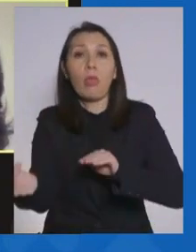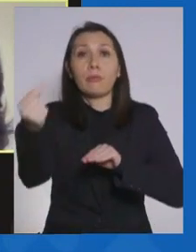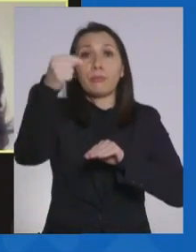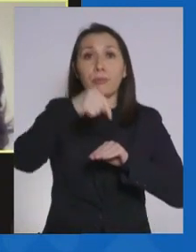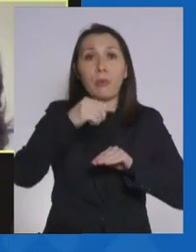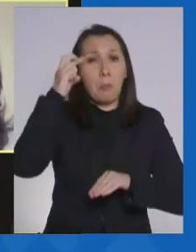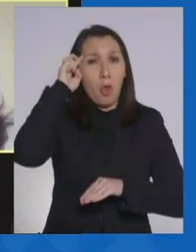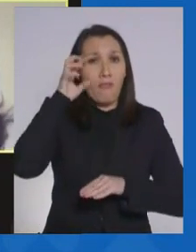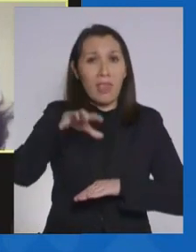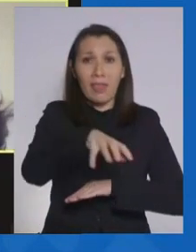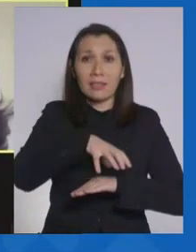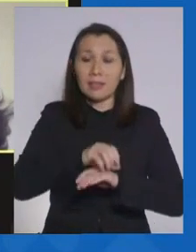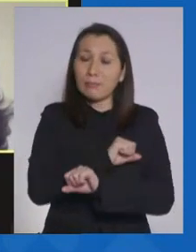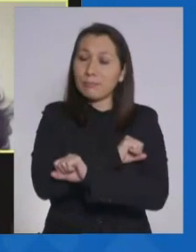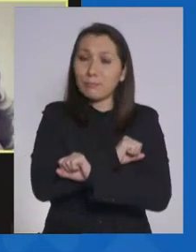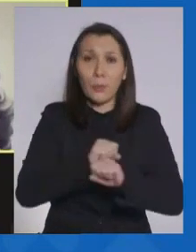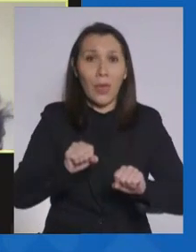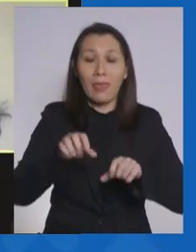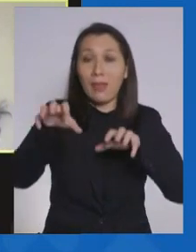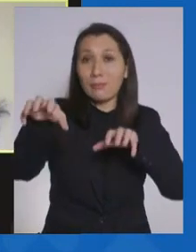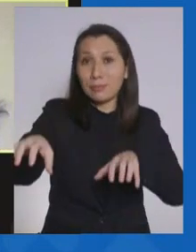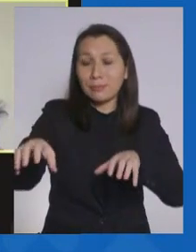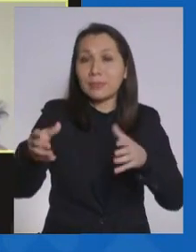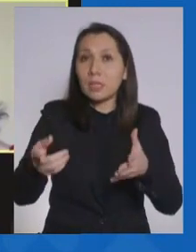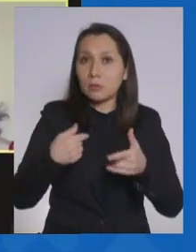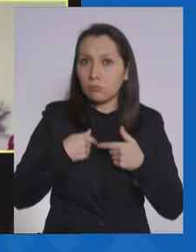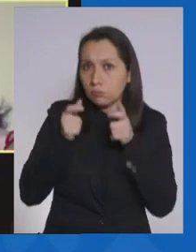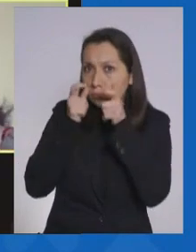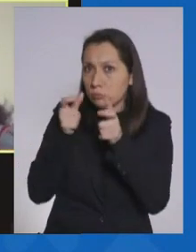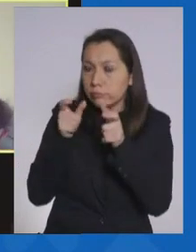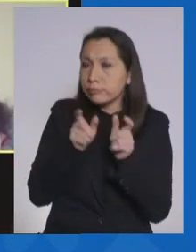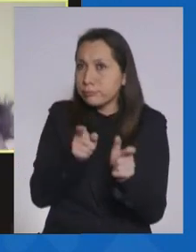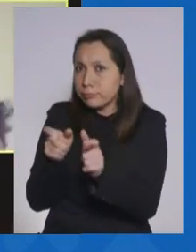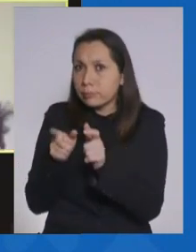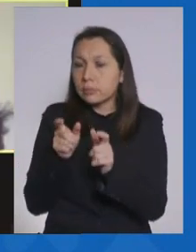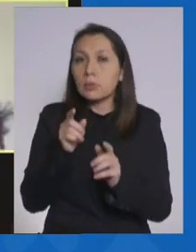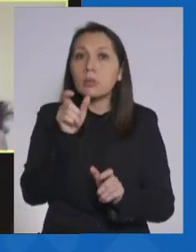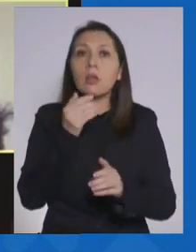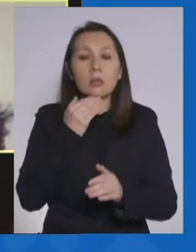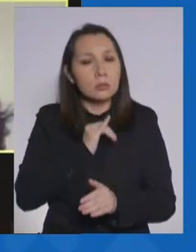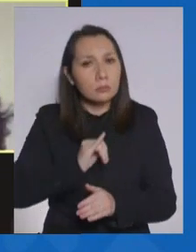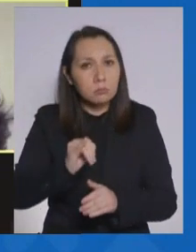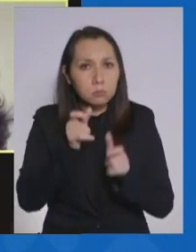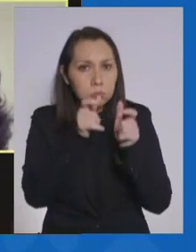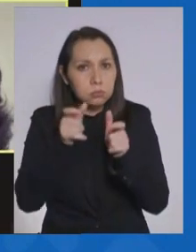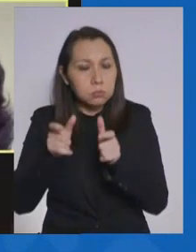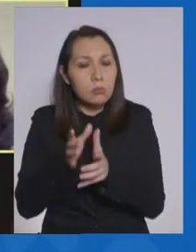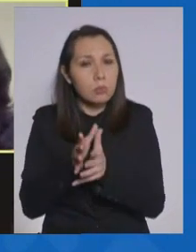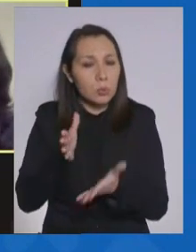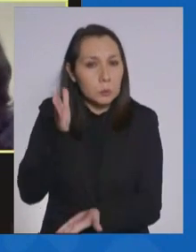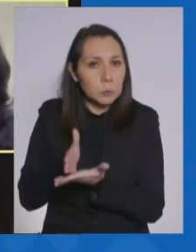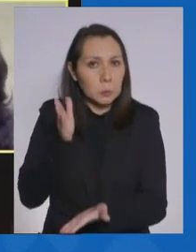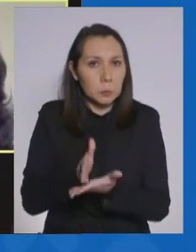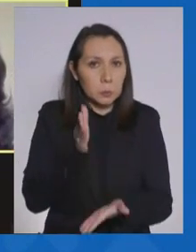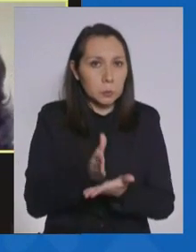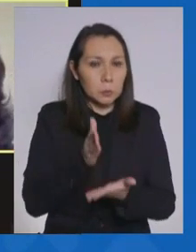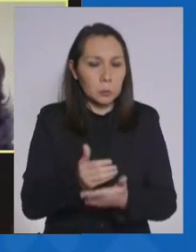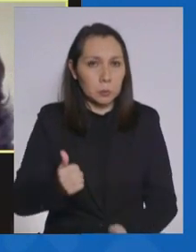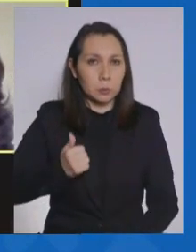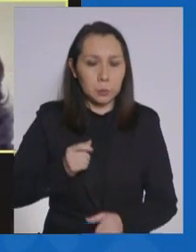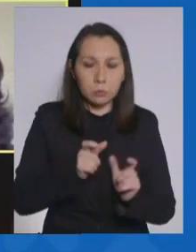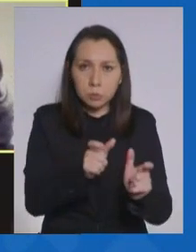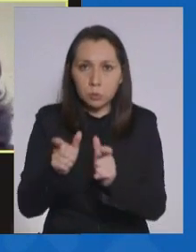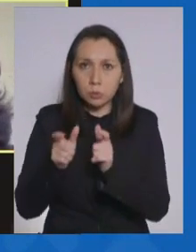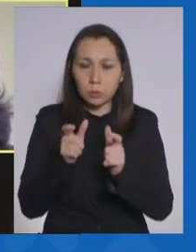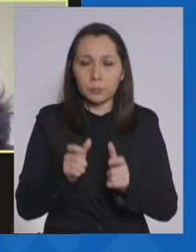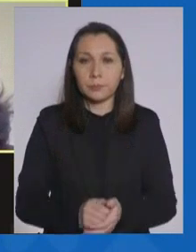ir a trabajar a Providencia. Y esto lo vamos a estar fiscalizando y lo vamos a estar fiscalizando de forma muy, muy rigurosa.